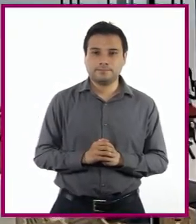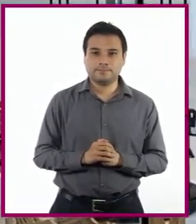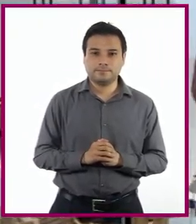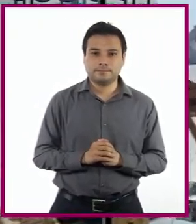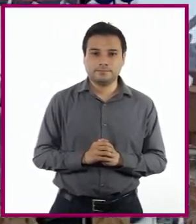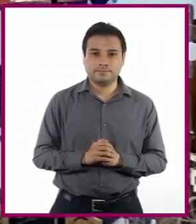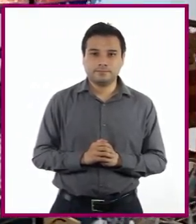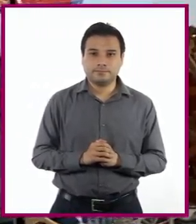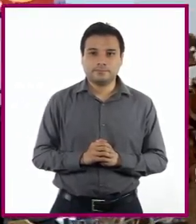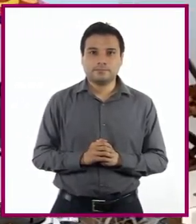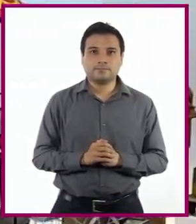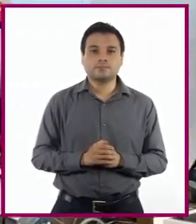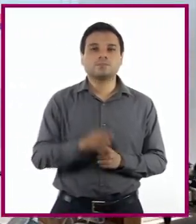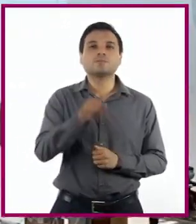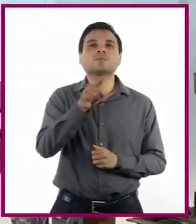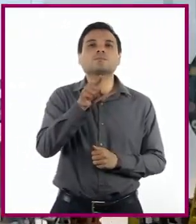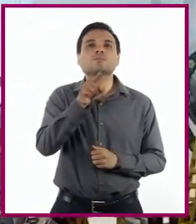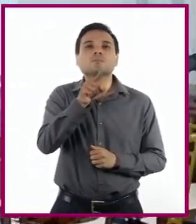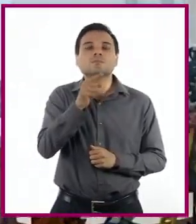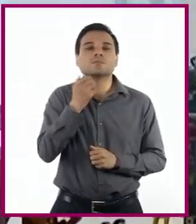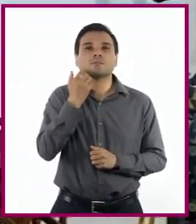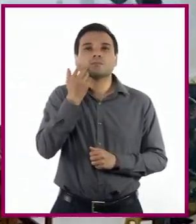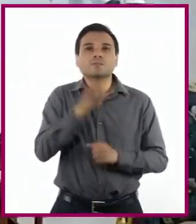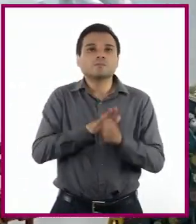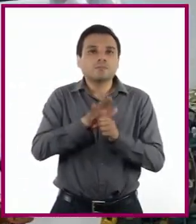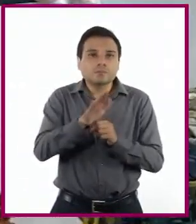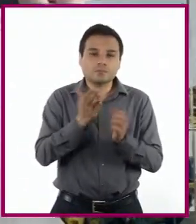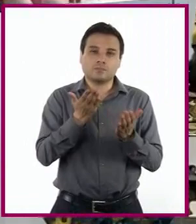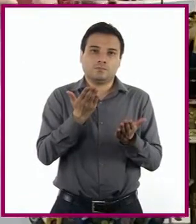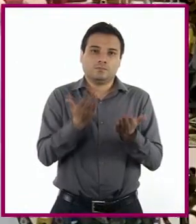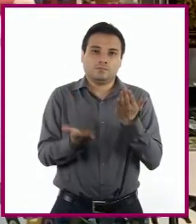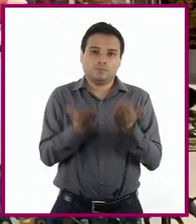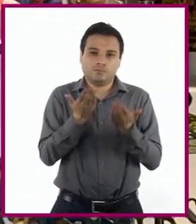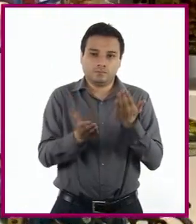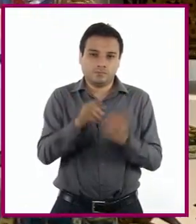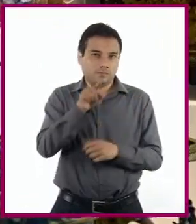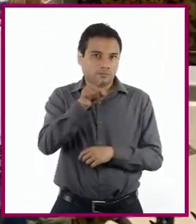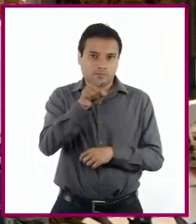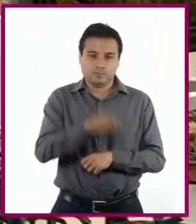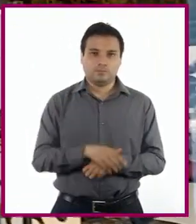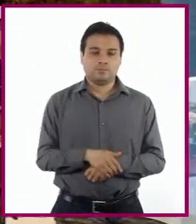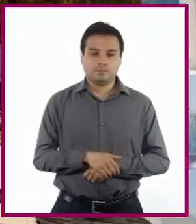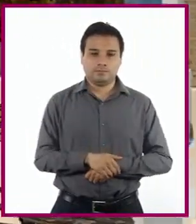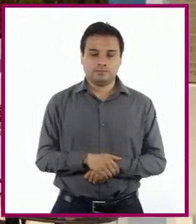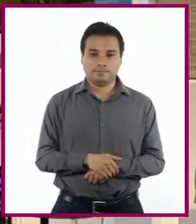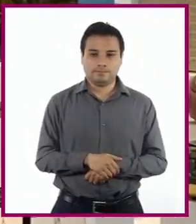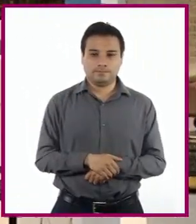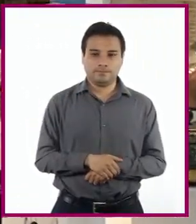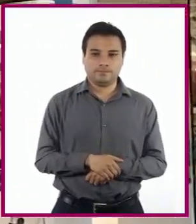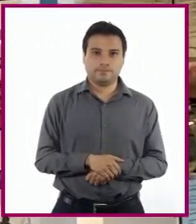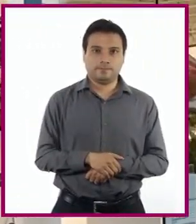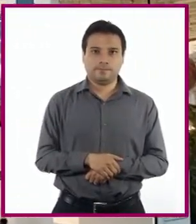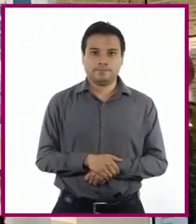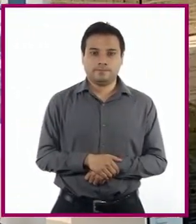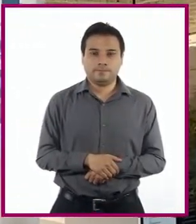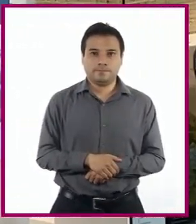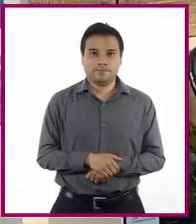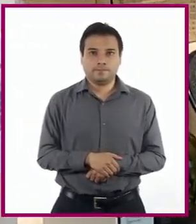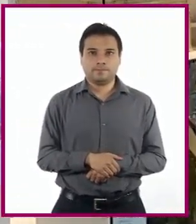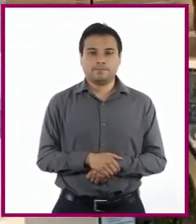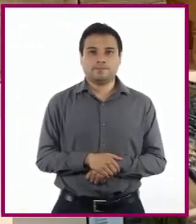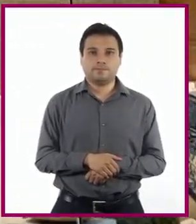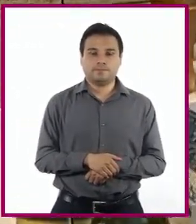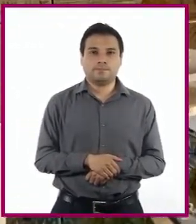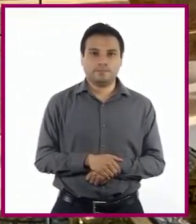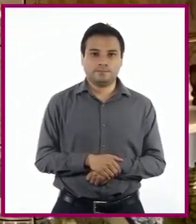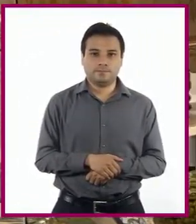Dependiendo de para lo que Vayan a hacer O lo que quieran decir Con su cortometraje Son el tipo de toma Que ustedes van a